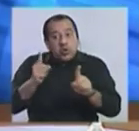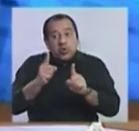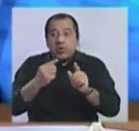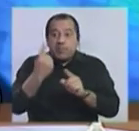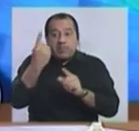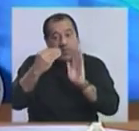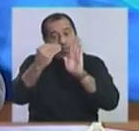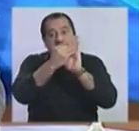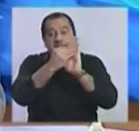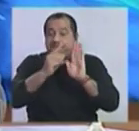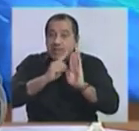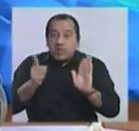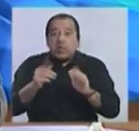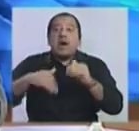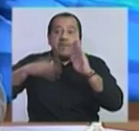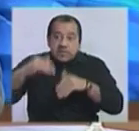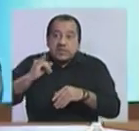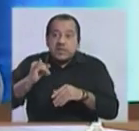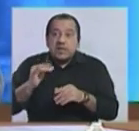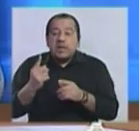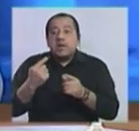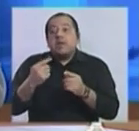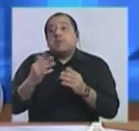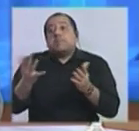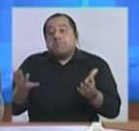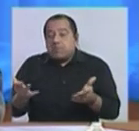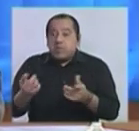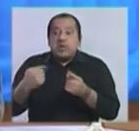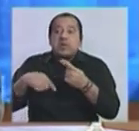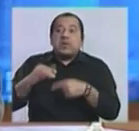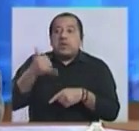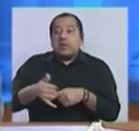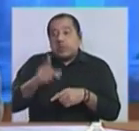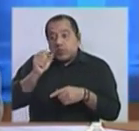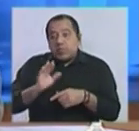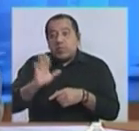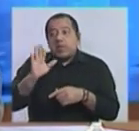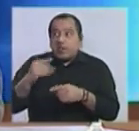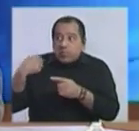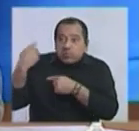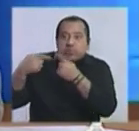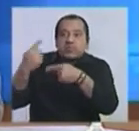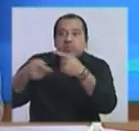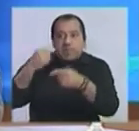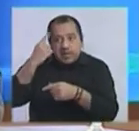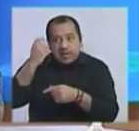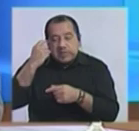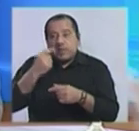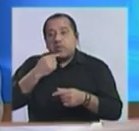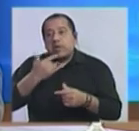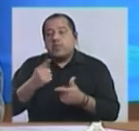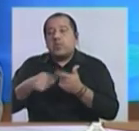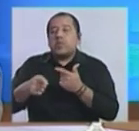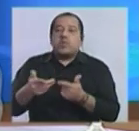salvo casos excepcionales y casos que tienen su propia trayectoria. Por ejemplo,